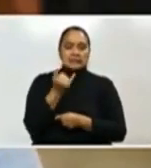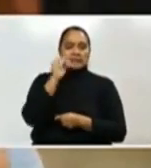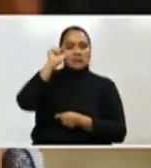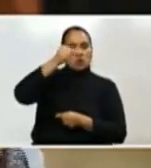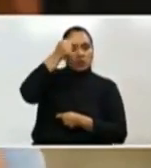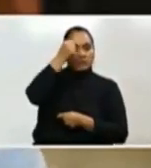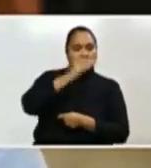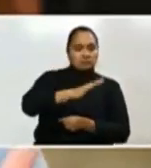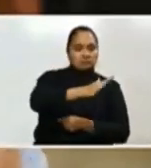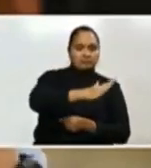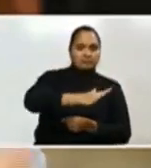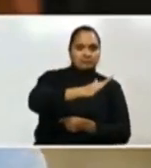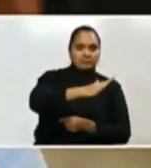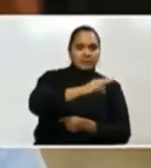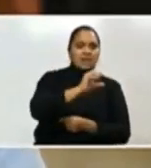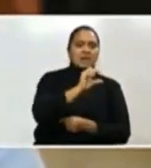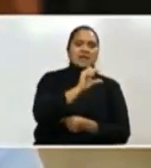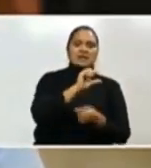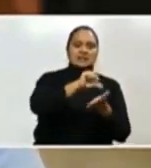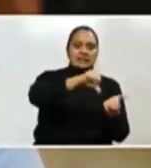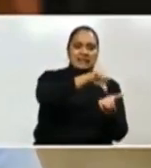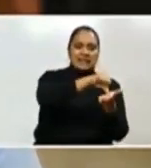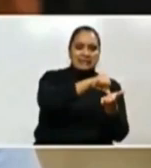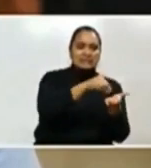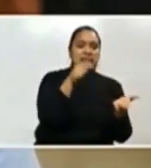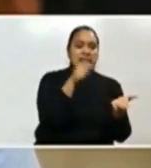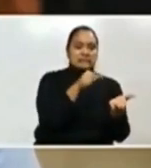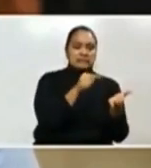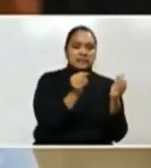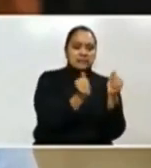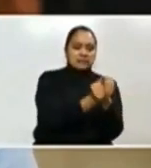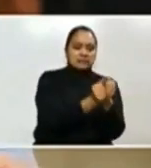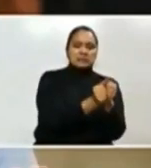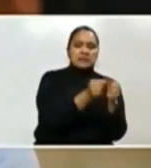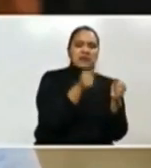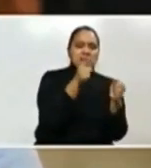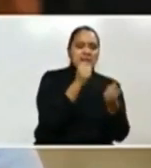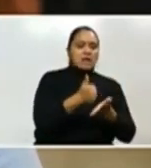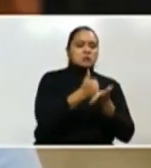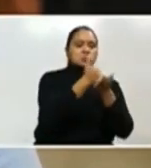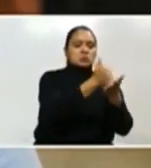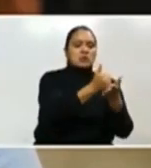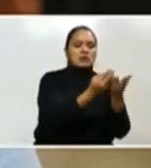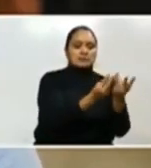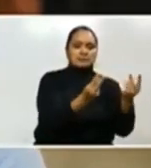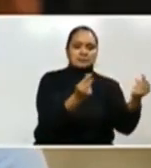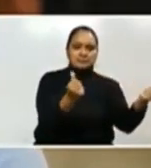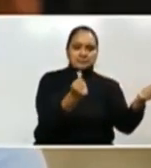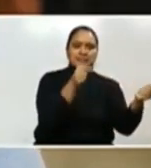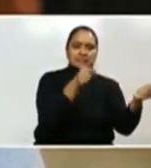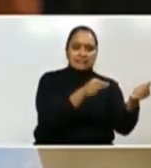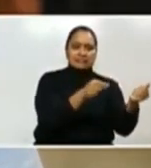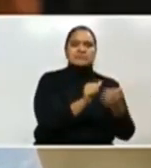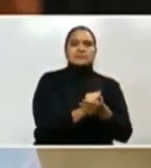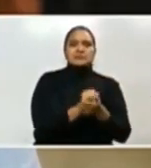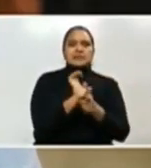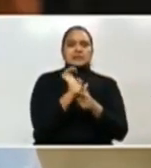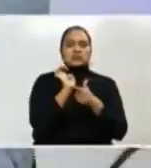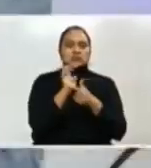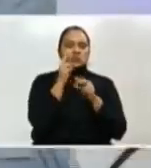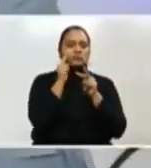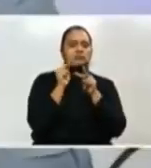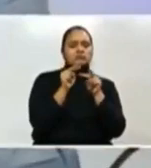municipalidades, a los alcaldes, a los miembros de la corporación municipal en esta iniciativa, pero también